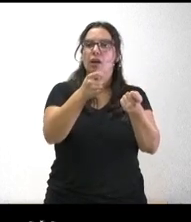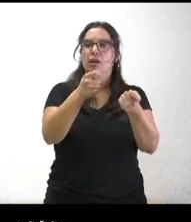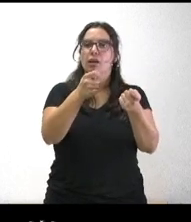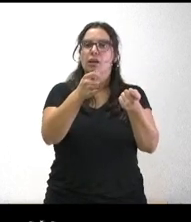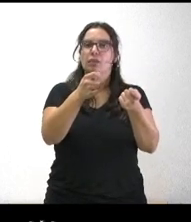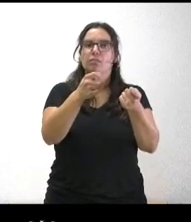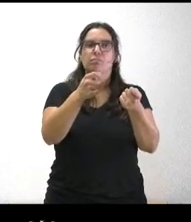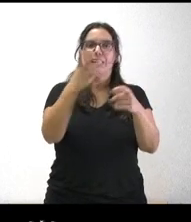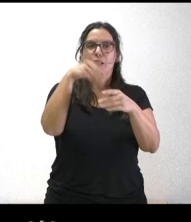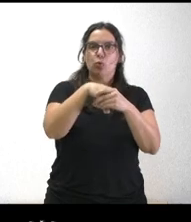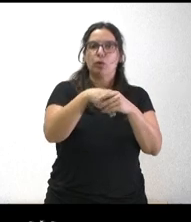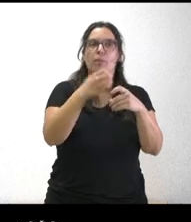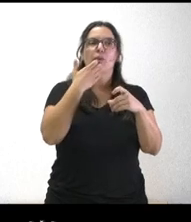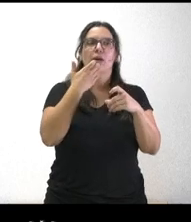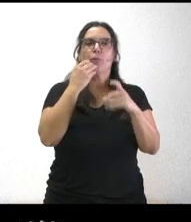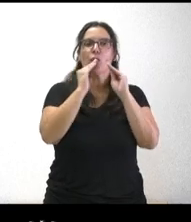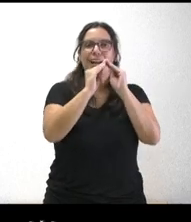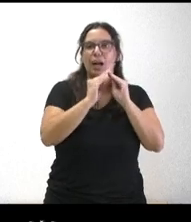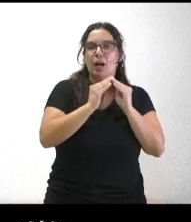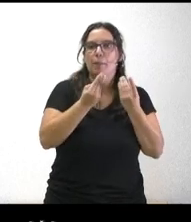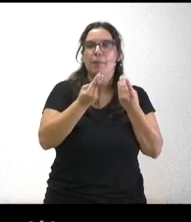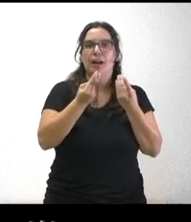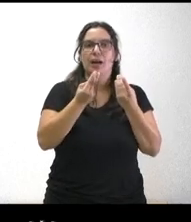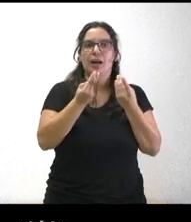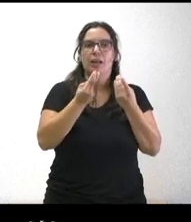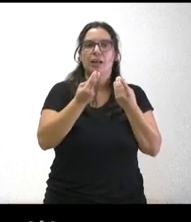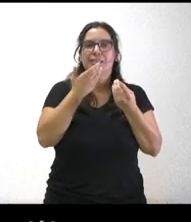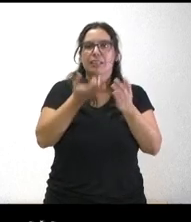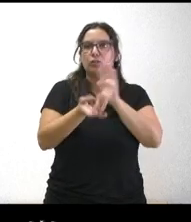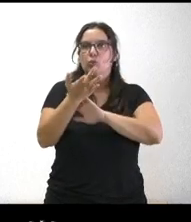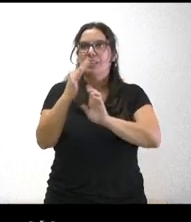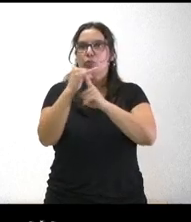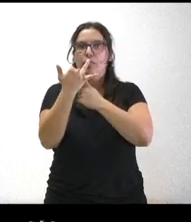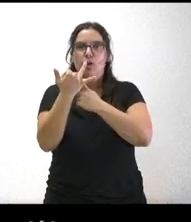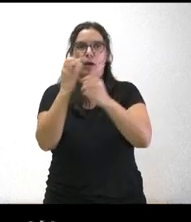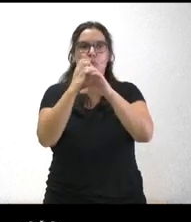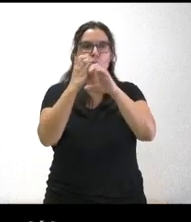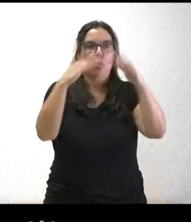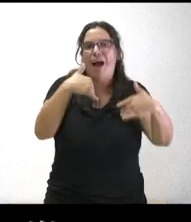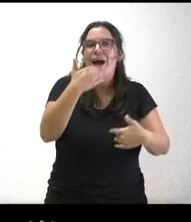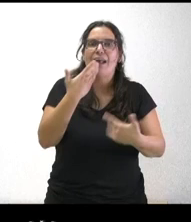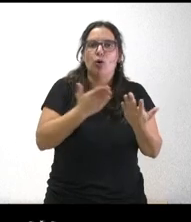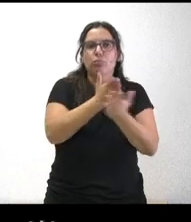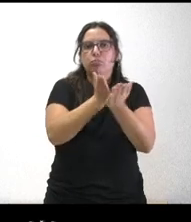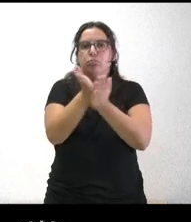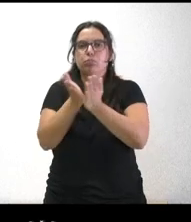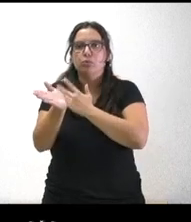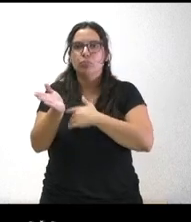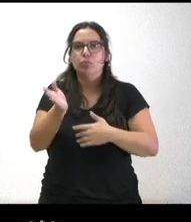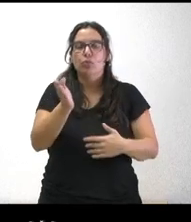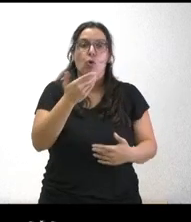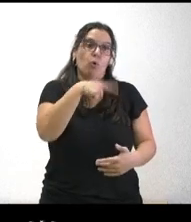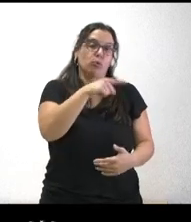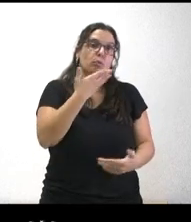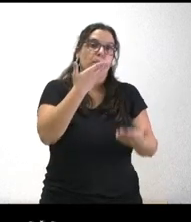poder reparar este tipo de situaciones que se pueden dar no sé como se a lo mejor instando a la empresa a